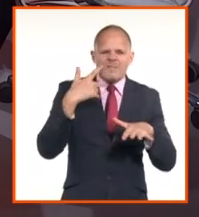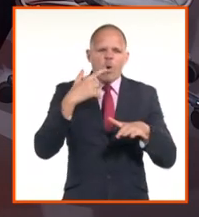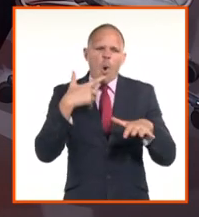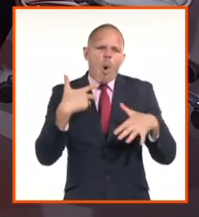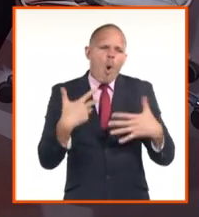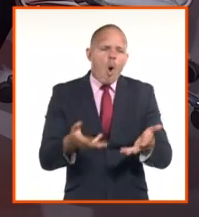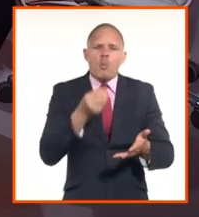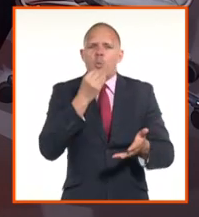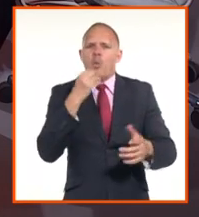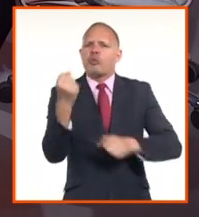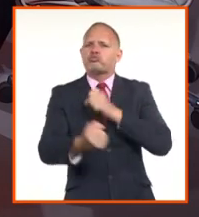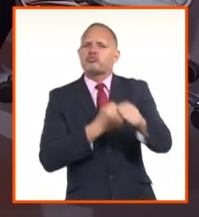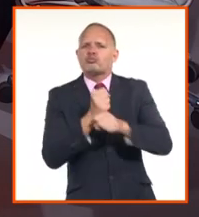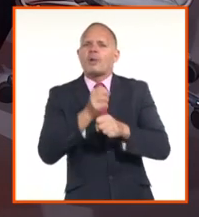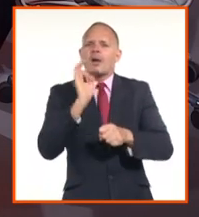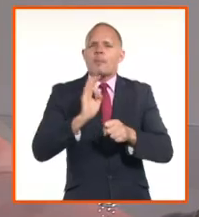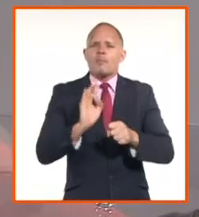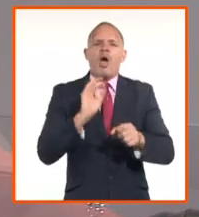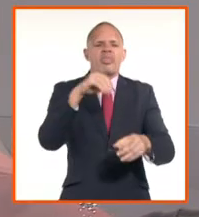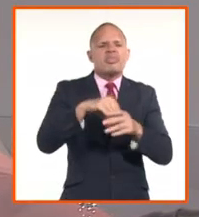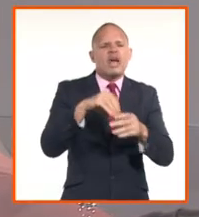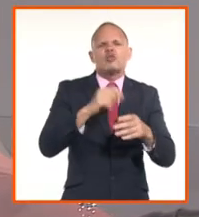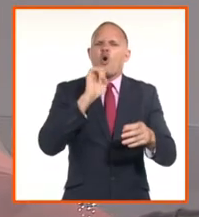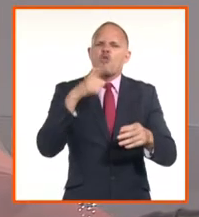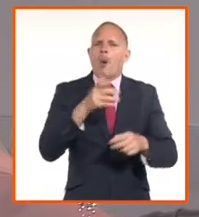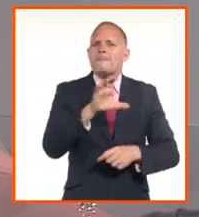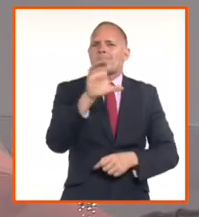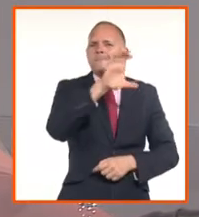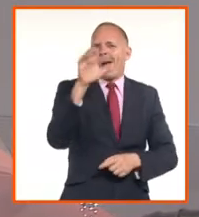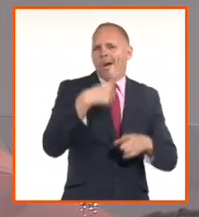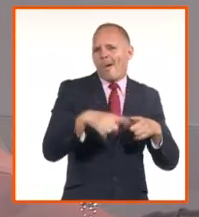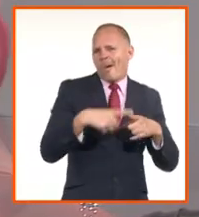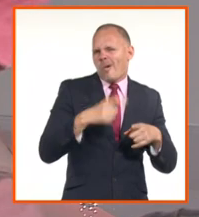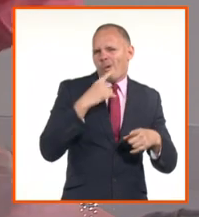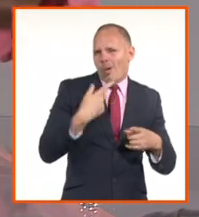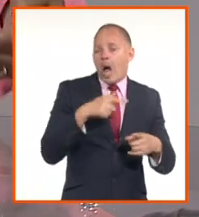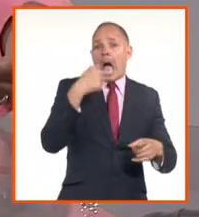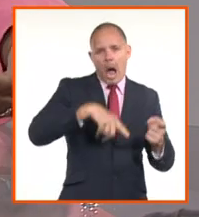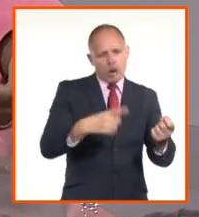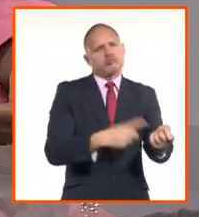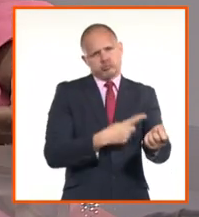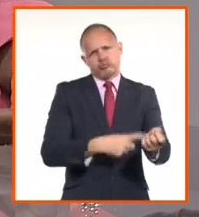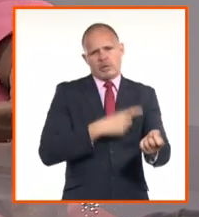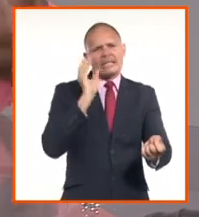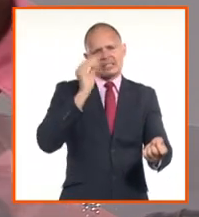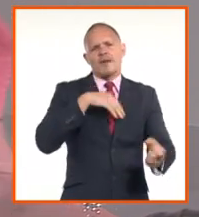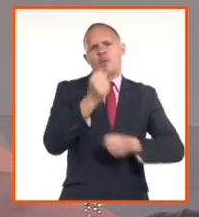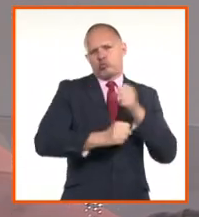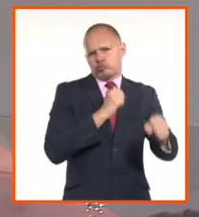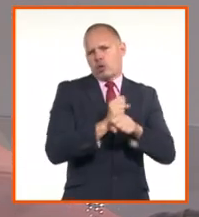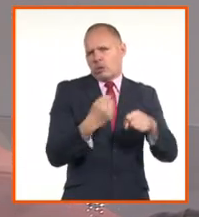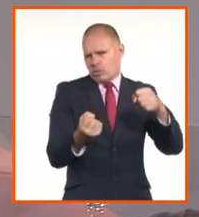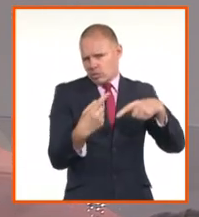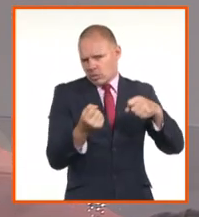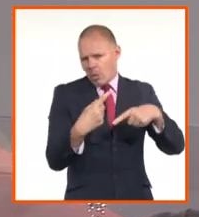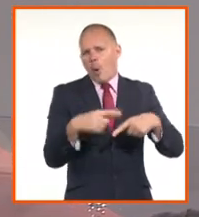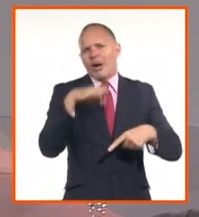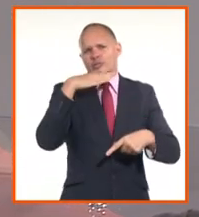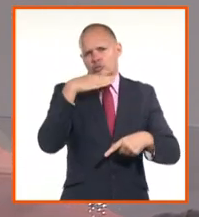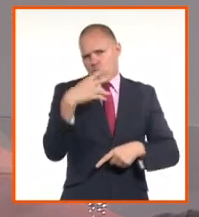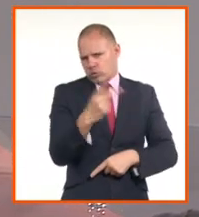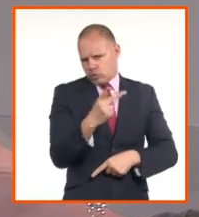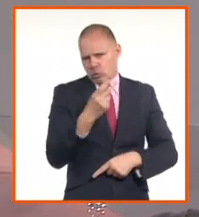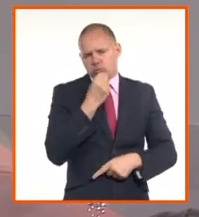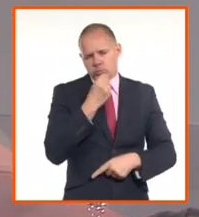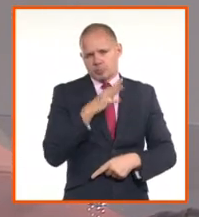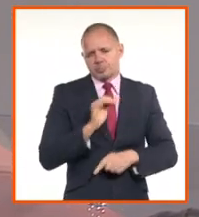bancaria, que no medien efectivo. Entonces, hay un rango entre un 2% y un 9%. Por supuesto, el